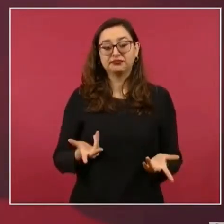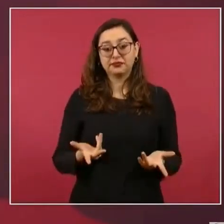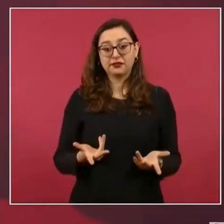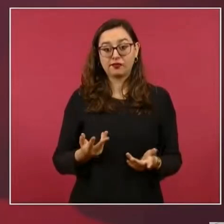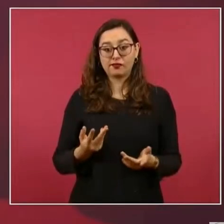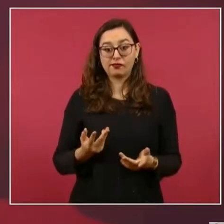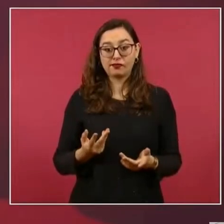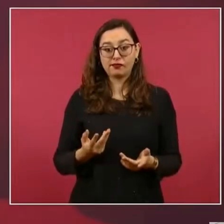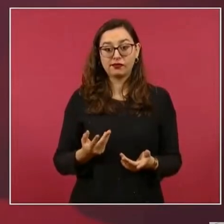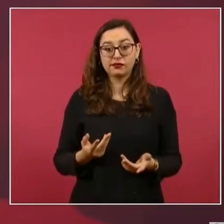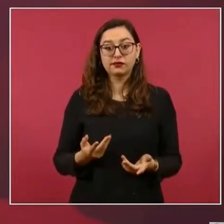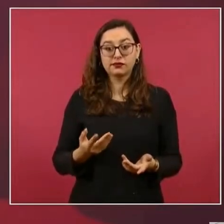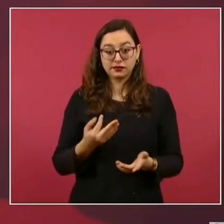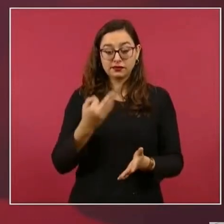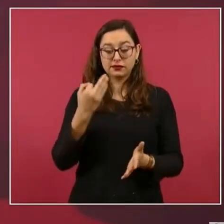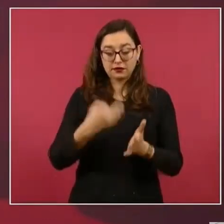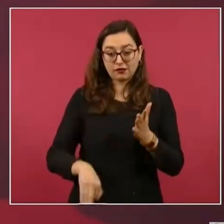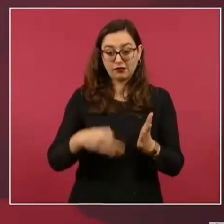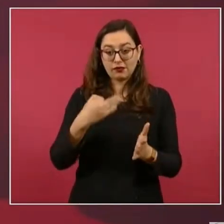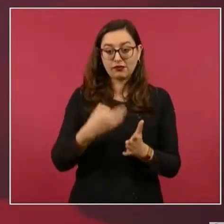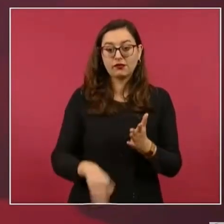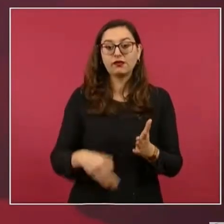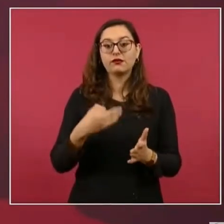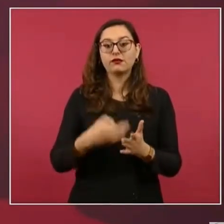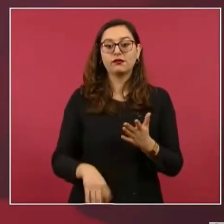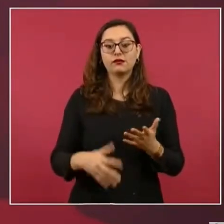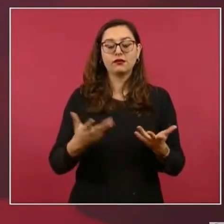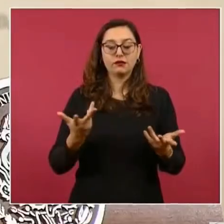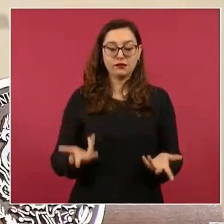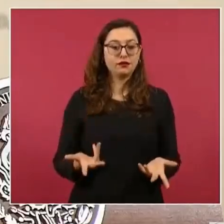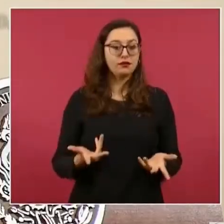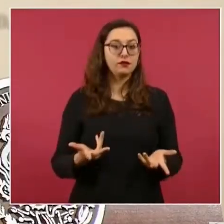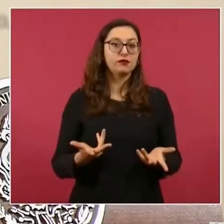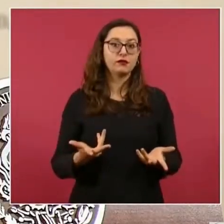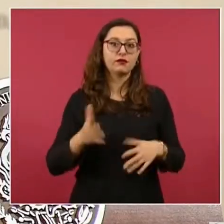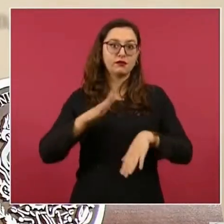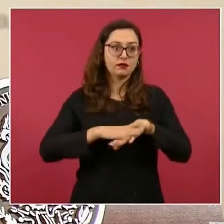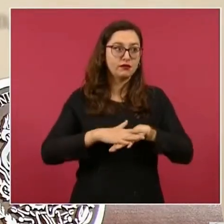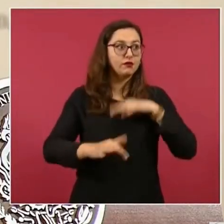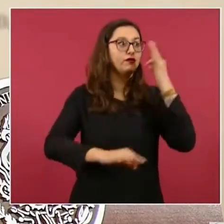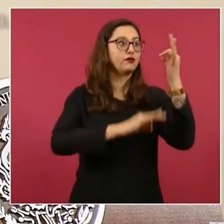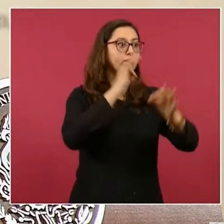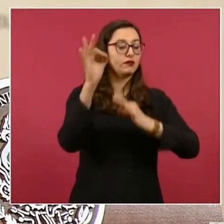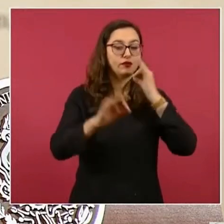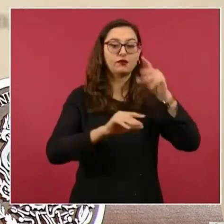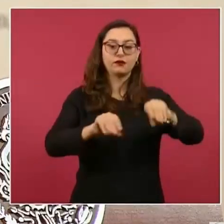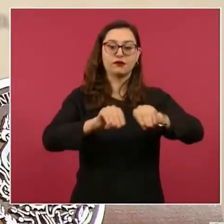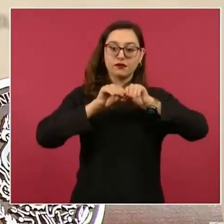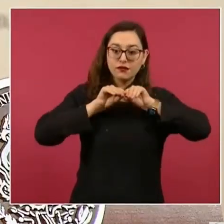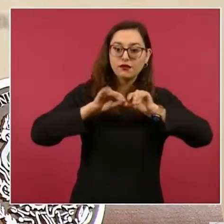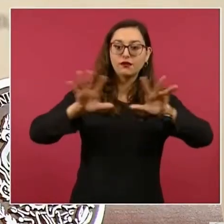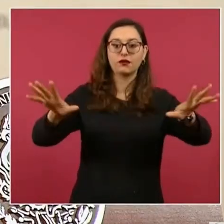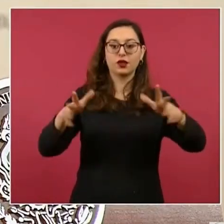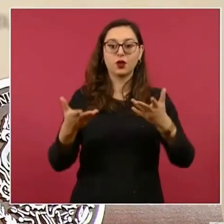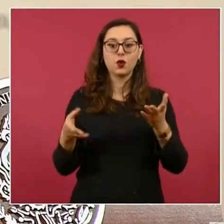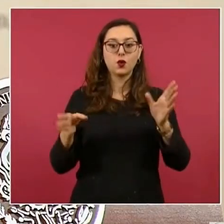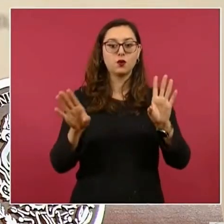en los 500 años de conquista